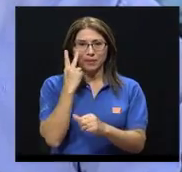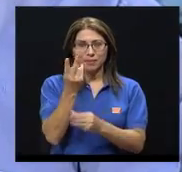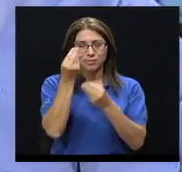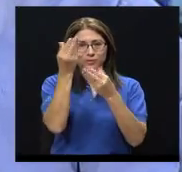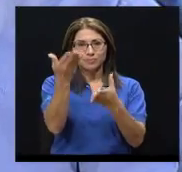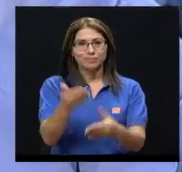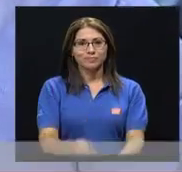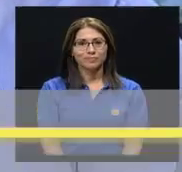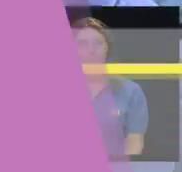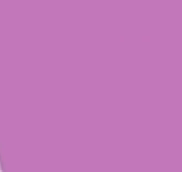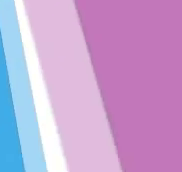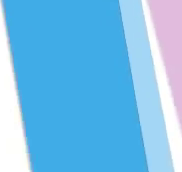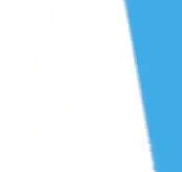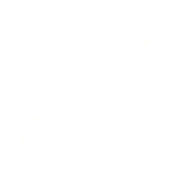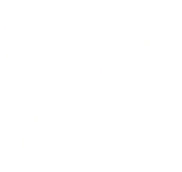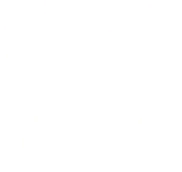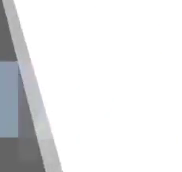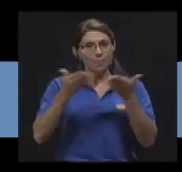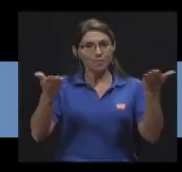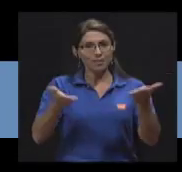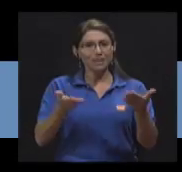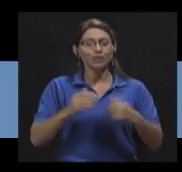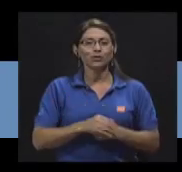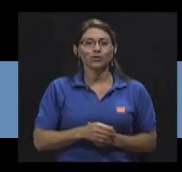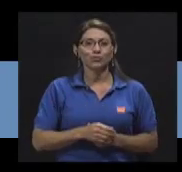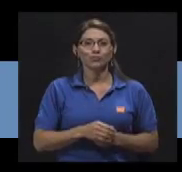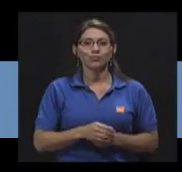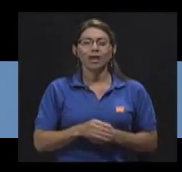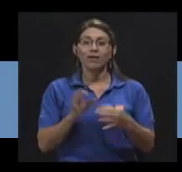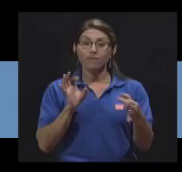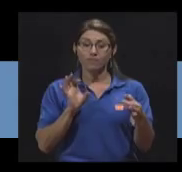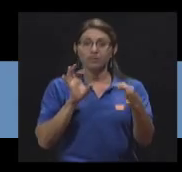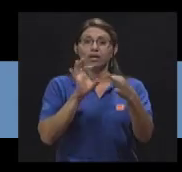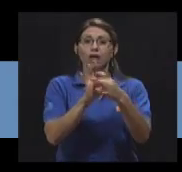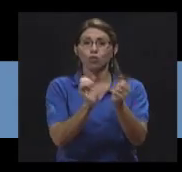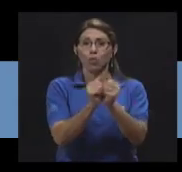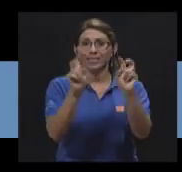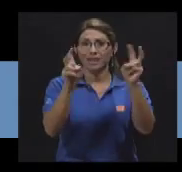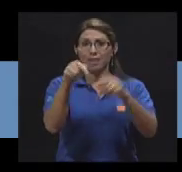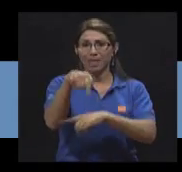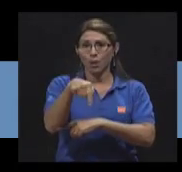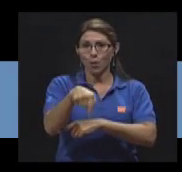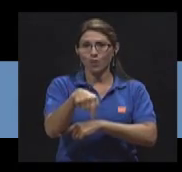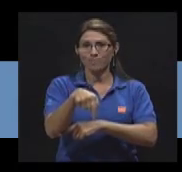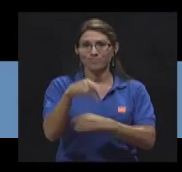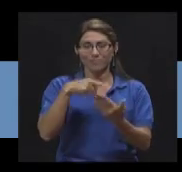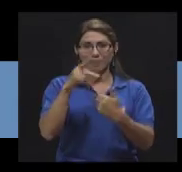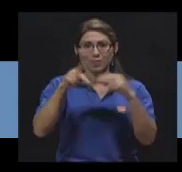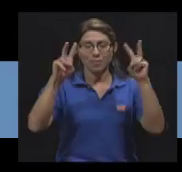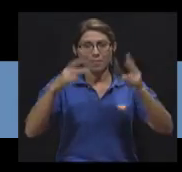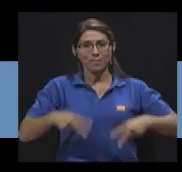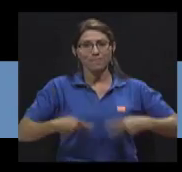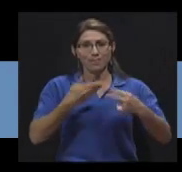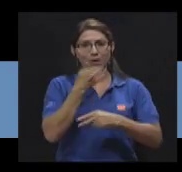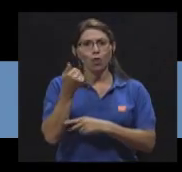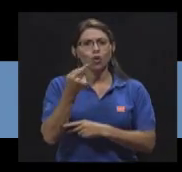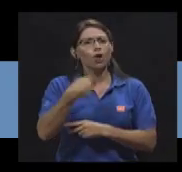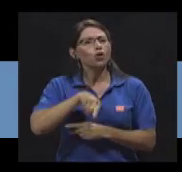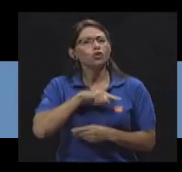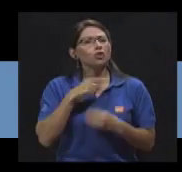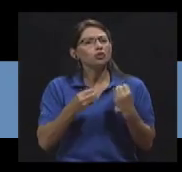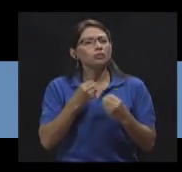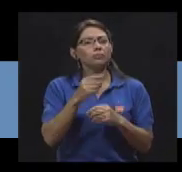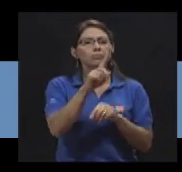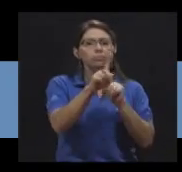siguiente sección. A propósito del tema de hoy, en esta sección de Vivir Mejor, le preguntamos a las personas